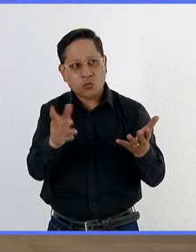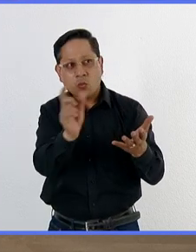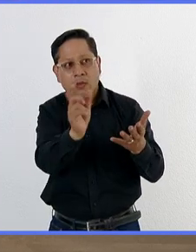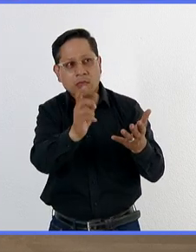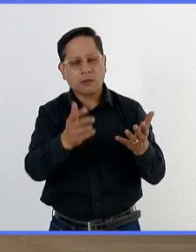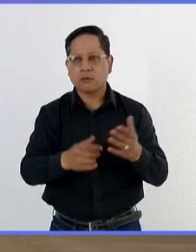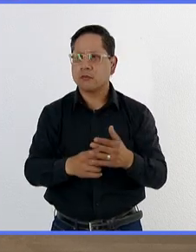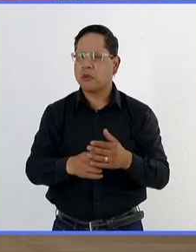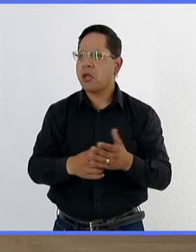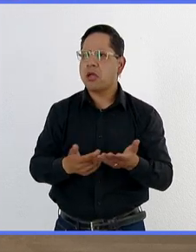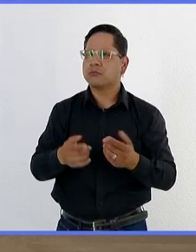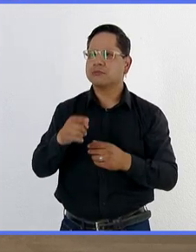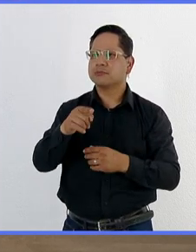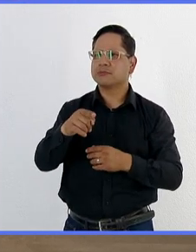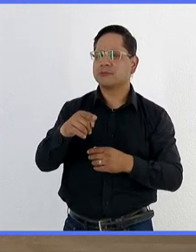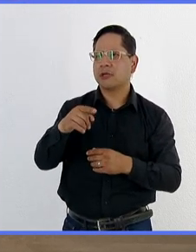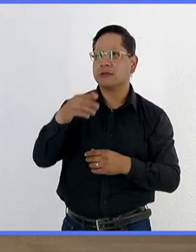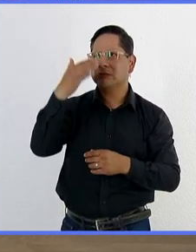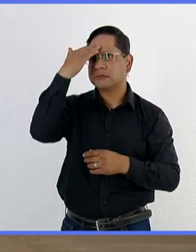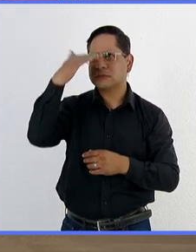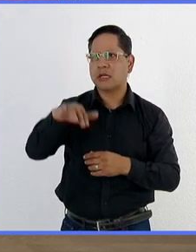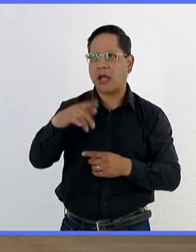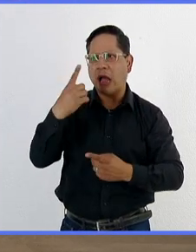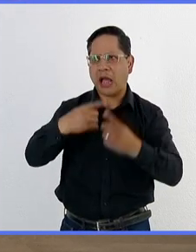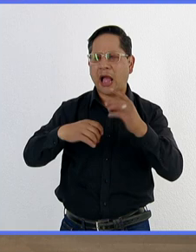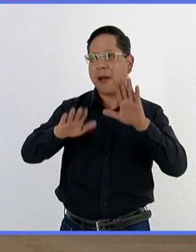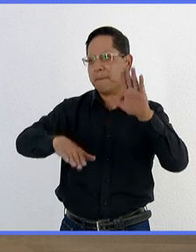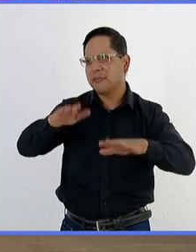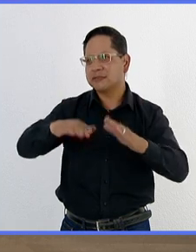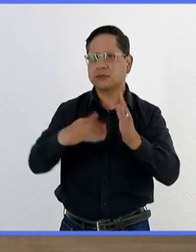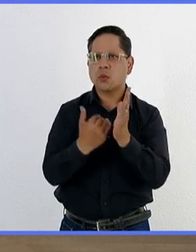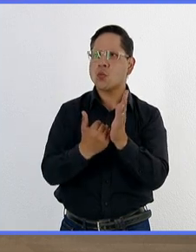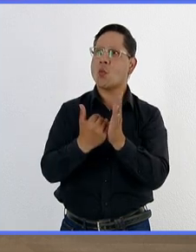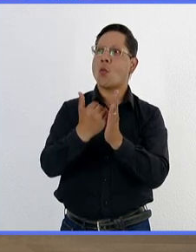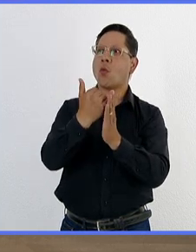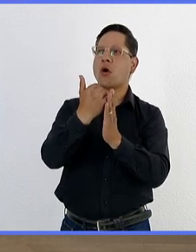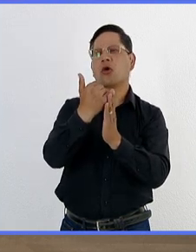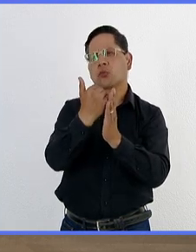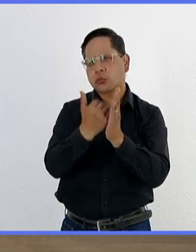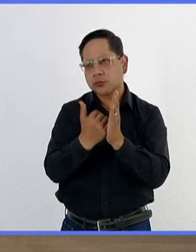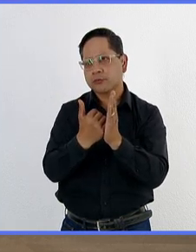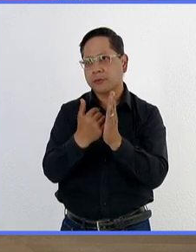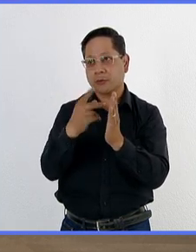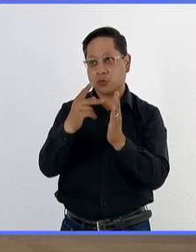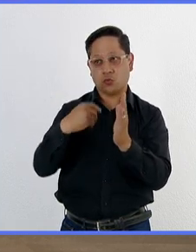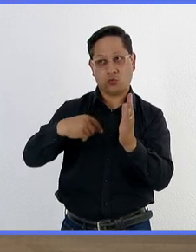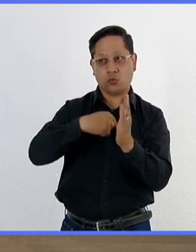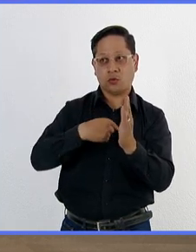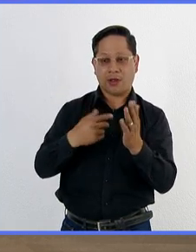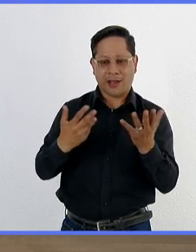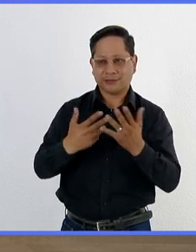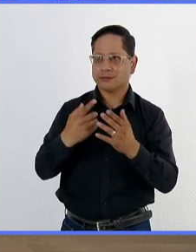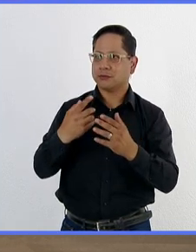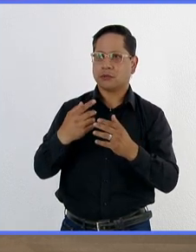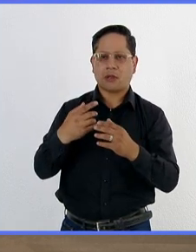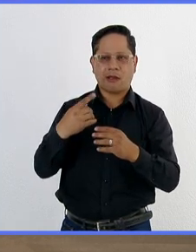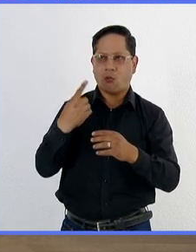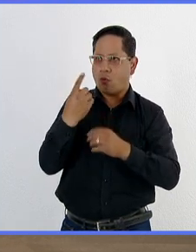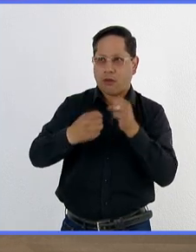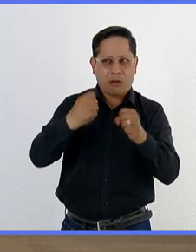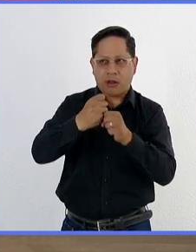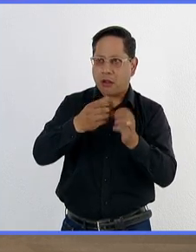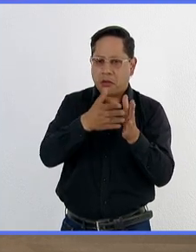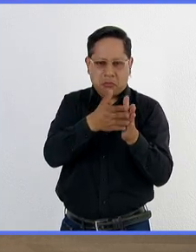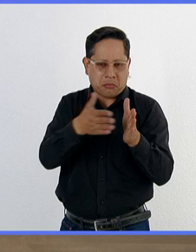como cualquier organismo, tiene puntos de incremento, de descenso, pero tenemos acciones prácticamente todo el año. Y hay que estar